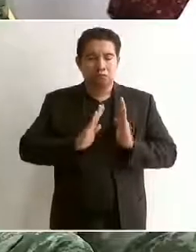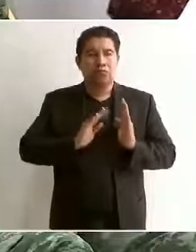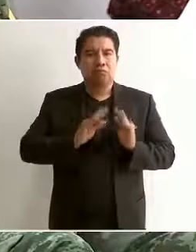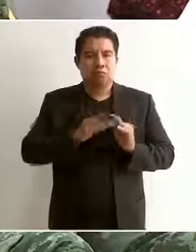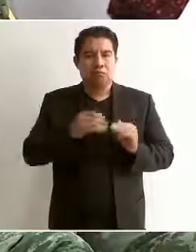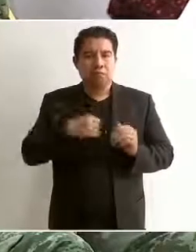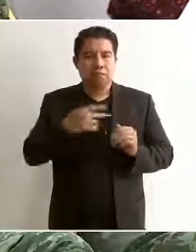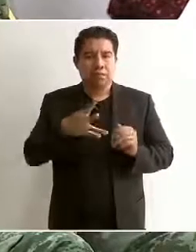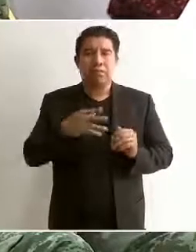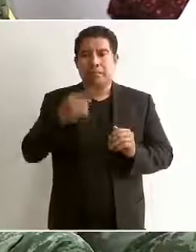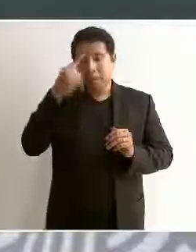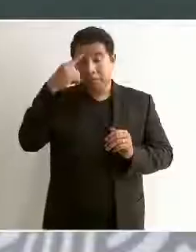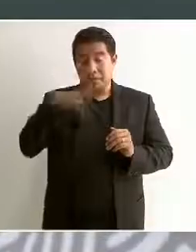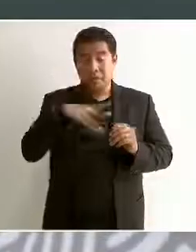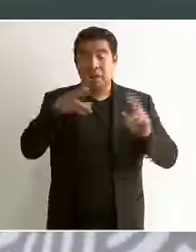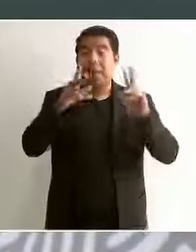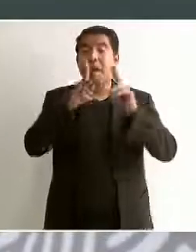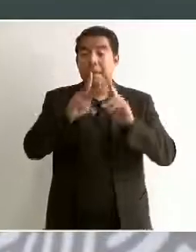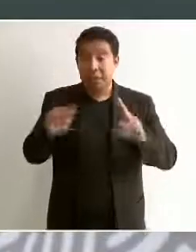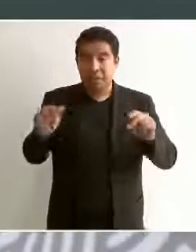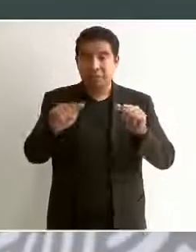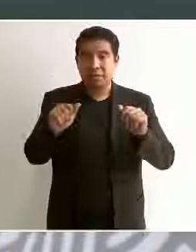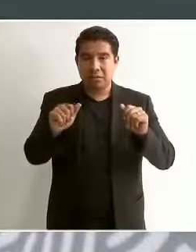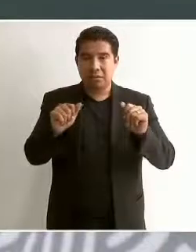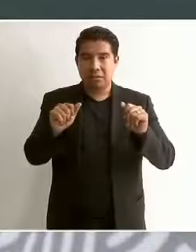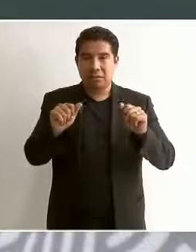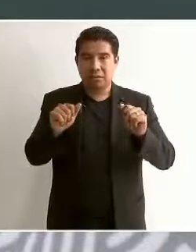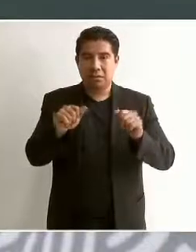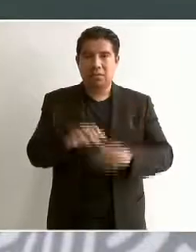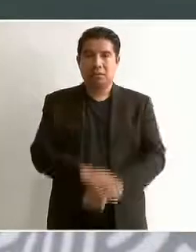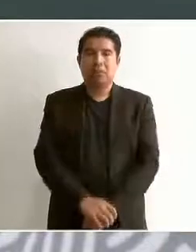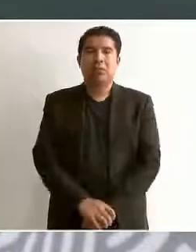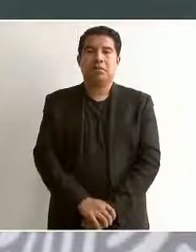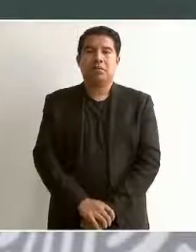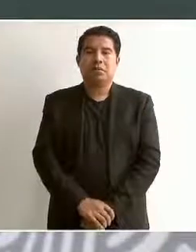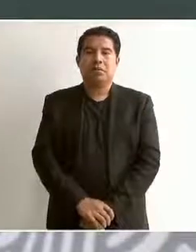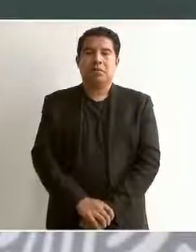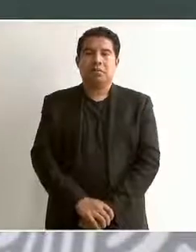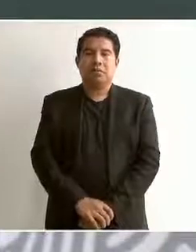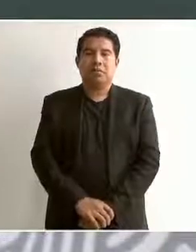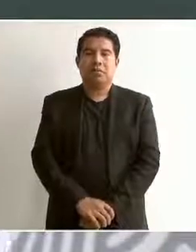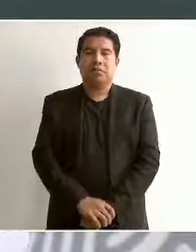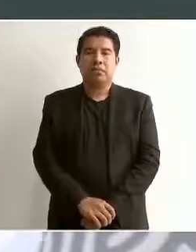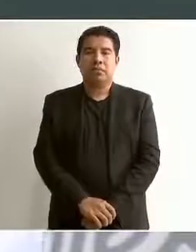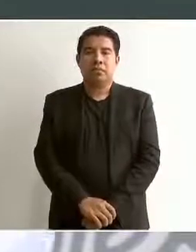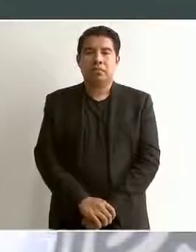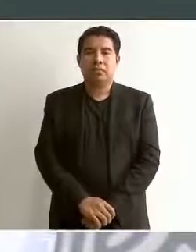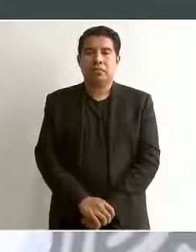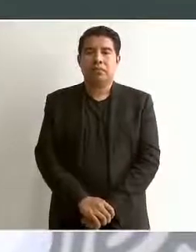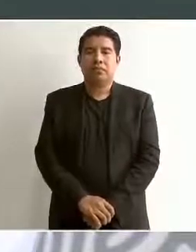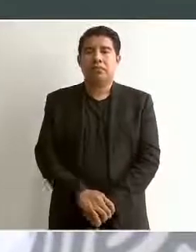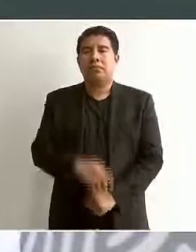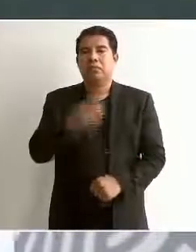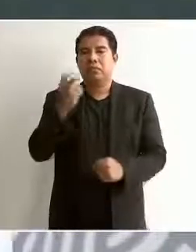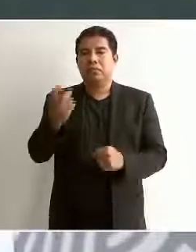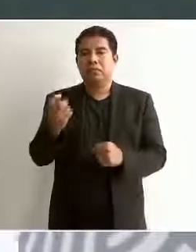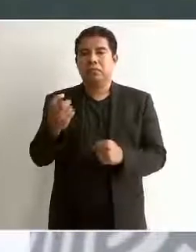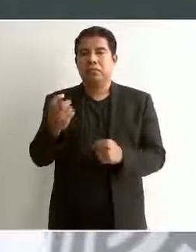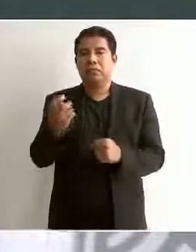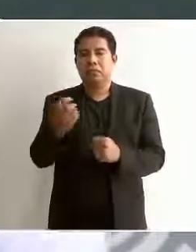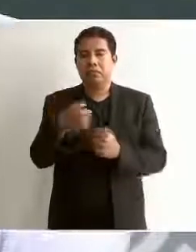para la paz eso no es